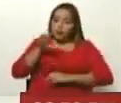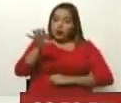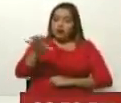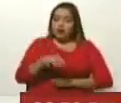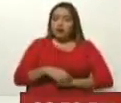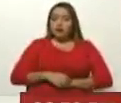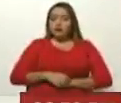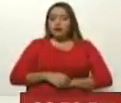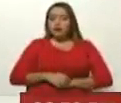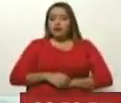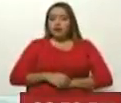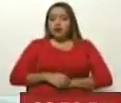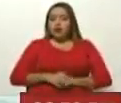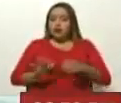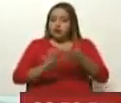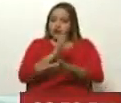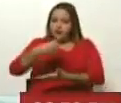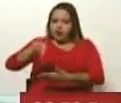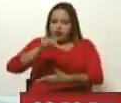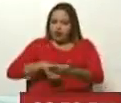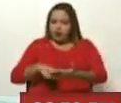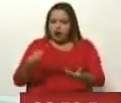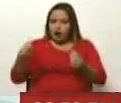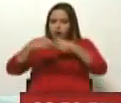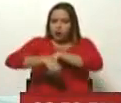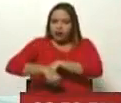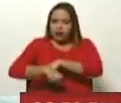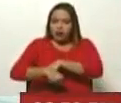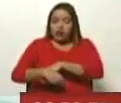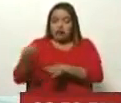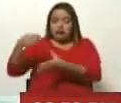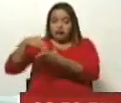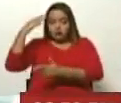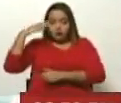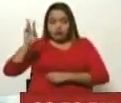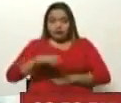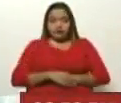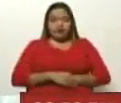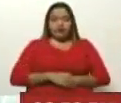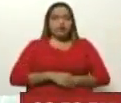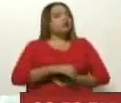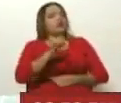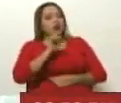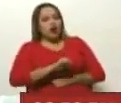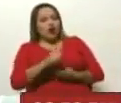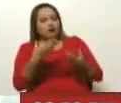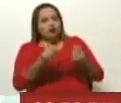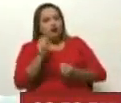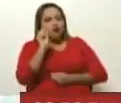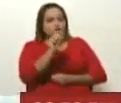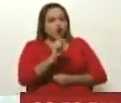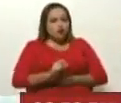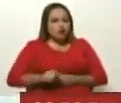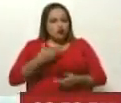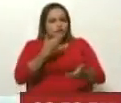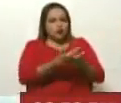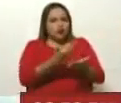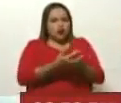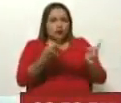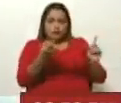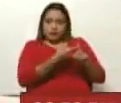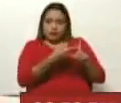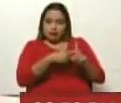lo que se ha firmado, lo que se ha acordado en México? Bueno, tenemos varios puntos en lo que planteas. Vamos a ver